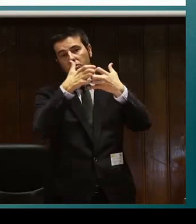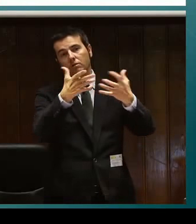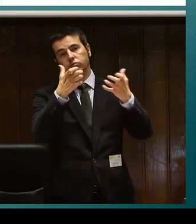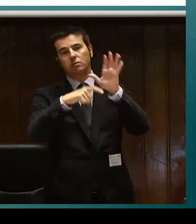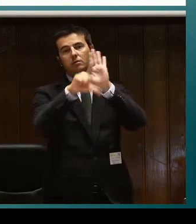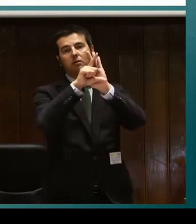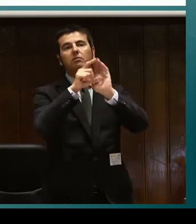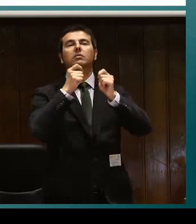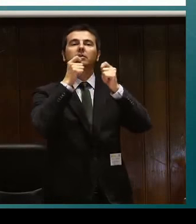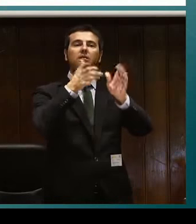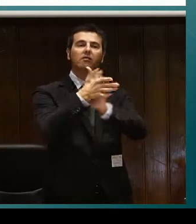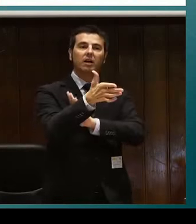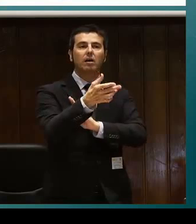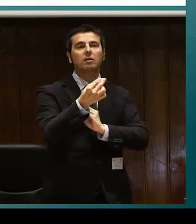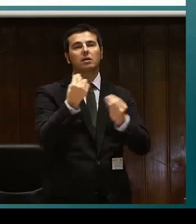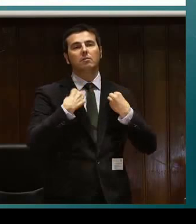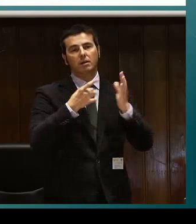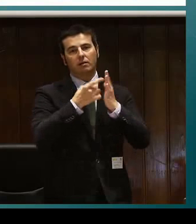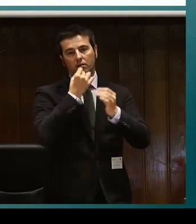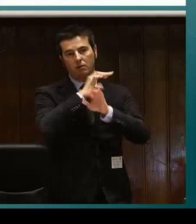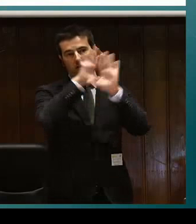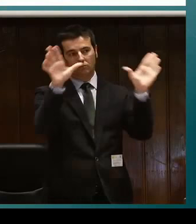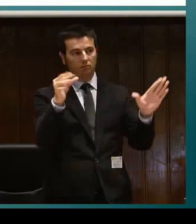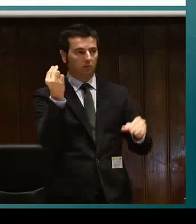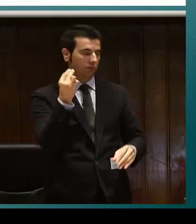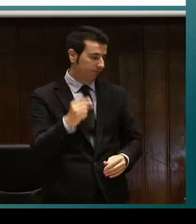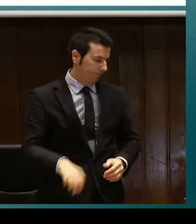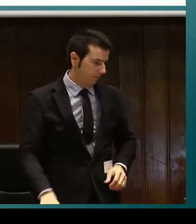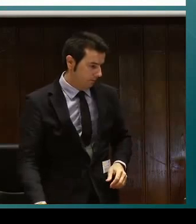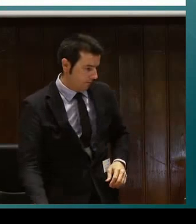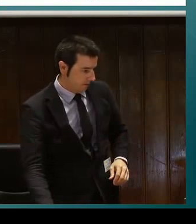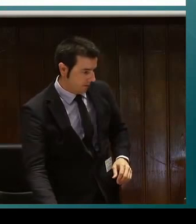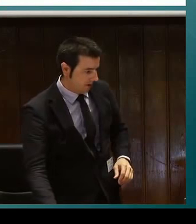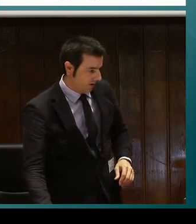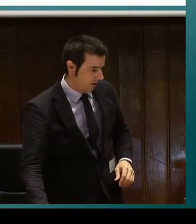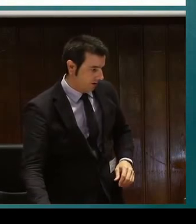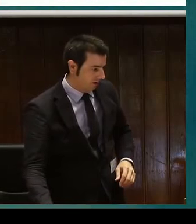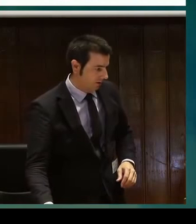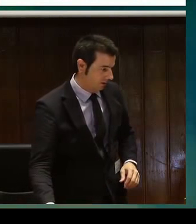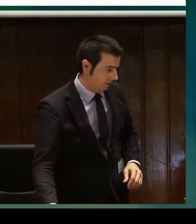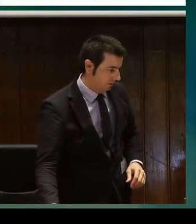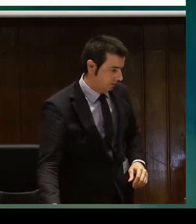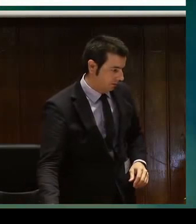gracias a SOCIDE por la lucha con la que colaboró para que esta ley se pudiera llevar a cabo.